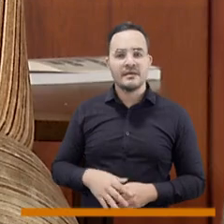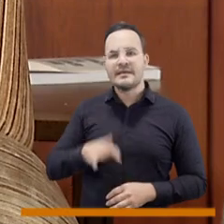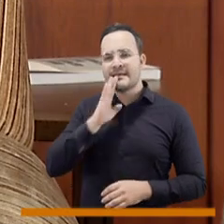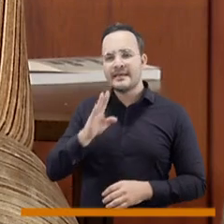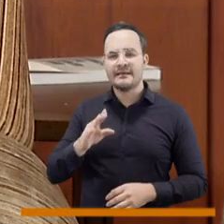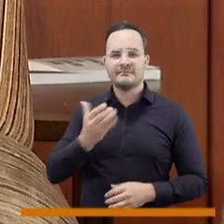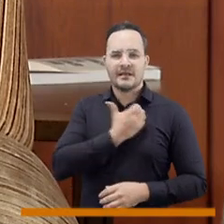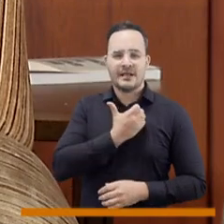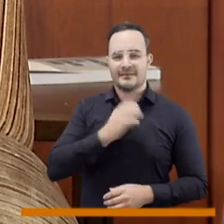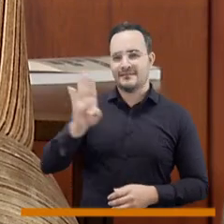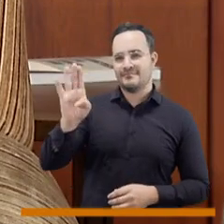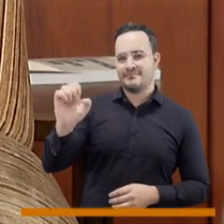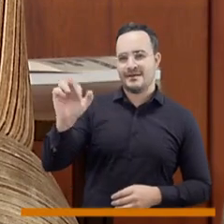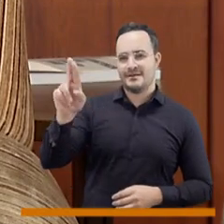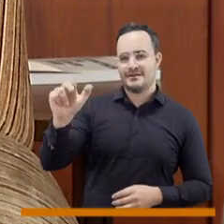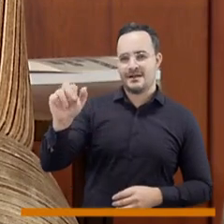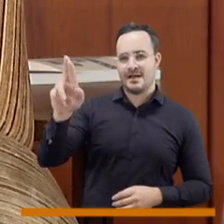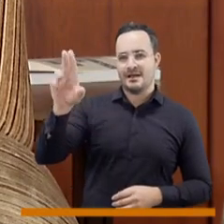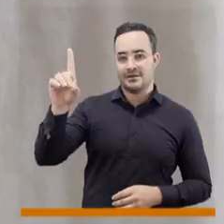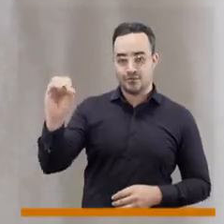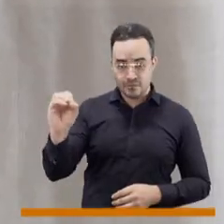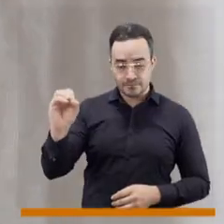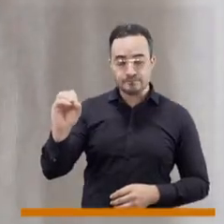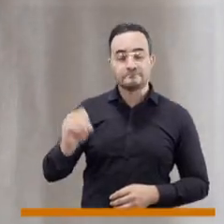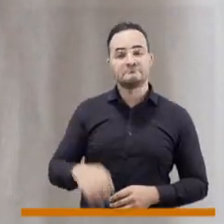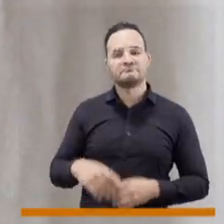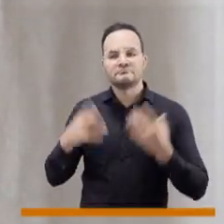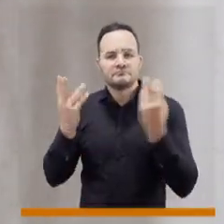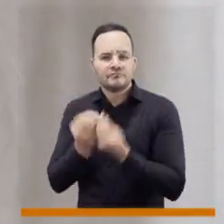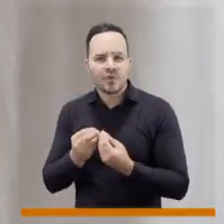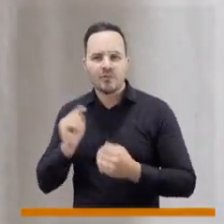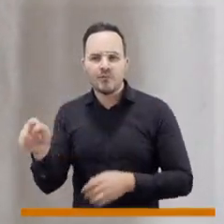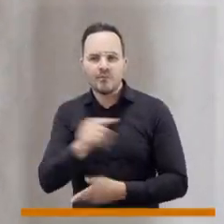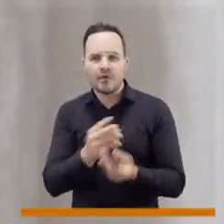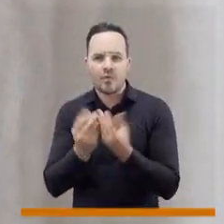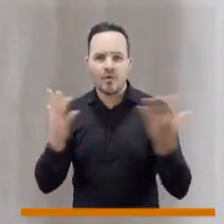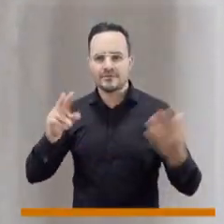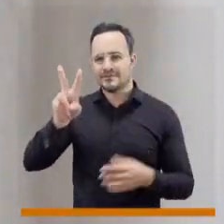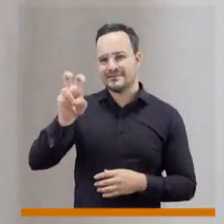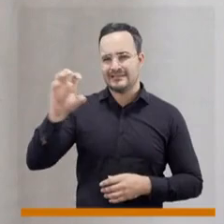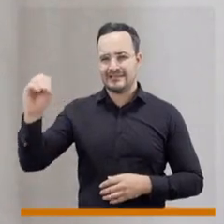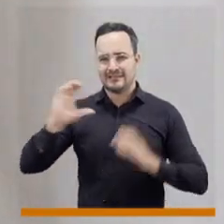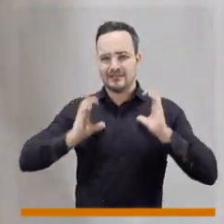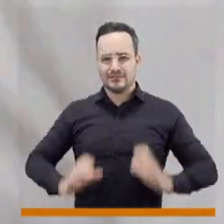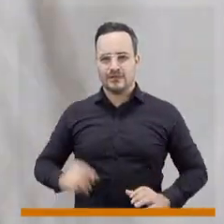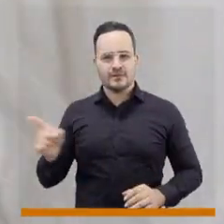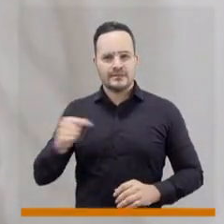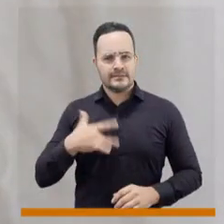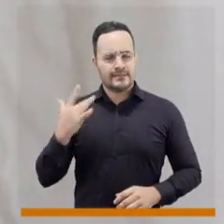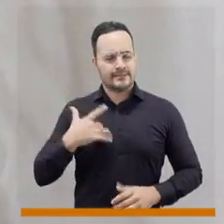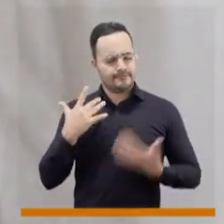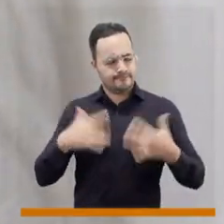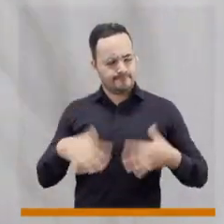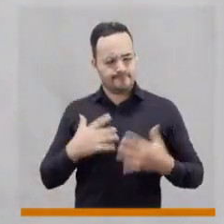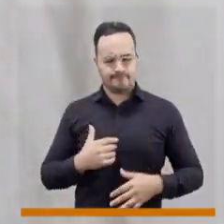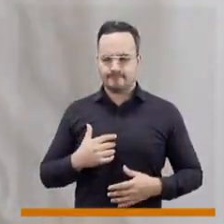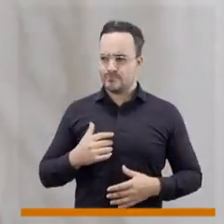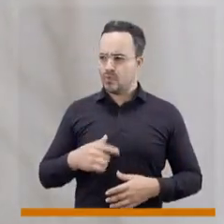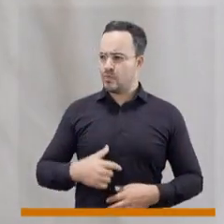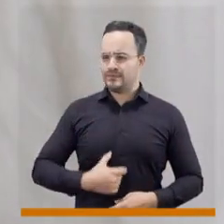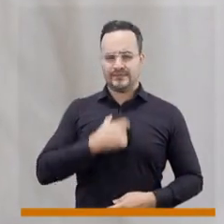existencia. Era el alcalde de Medellín Bernardo Guerra Serna quien con un grupo de más de 70